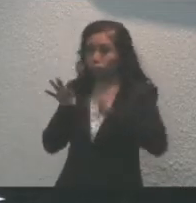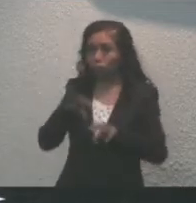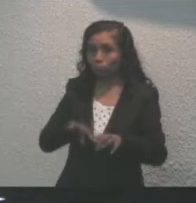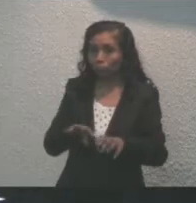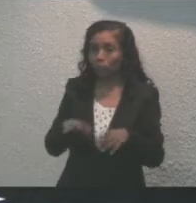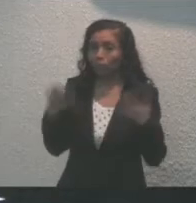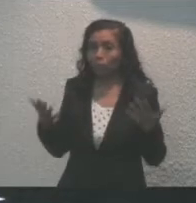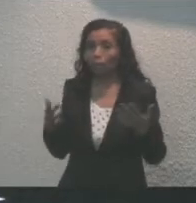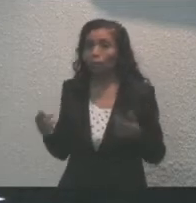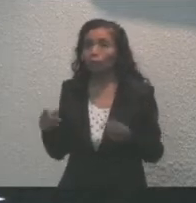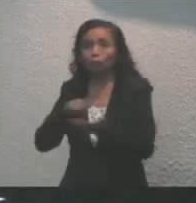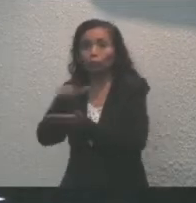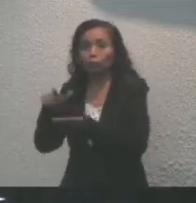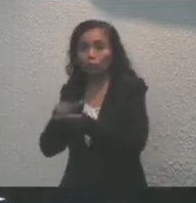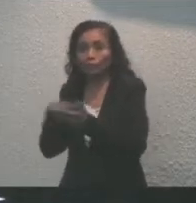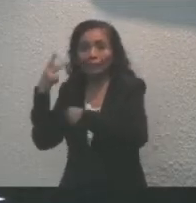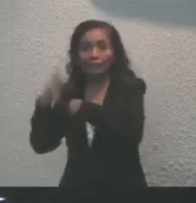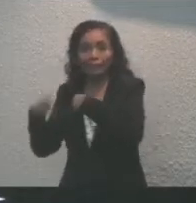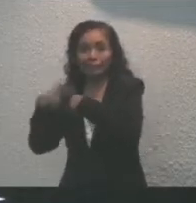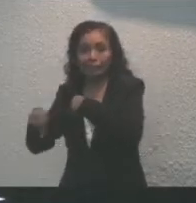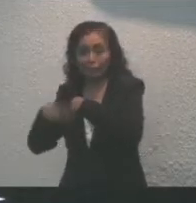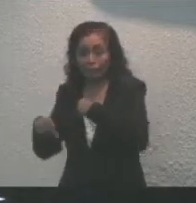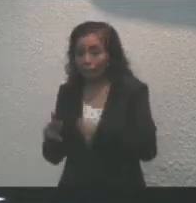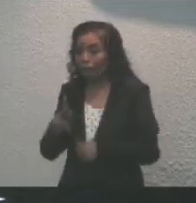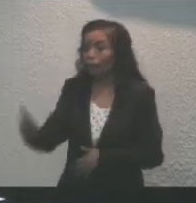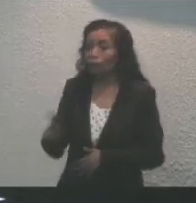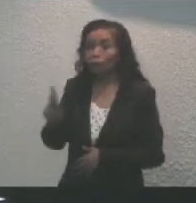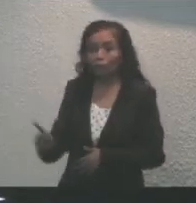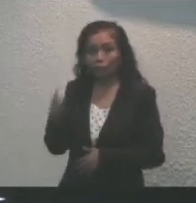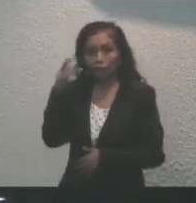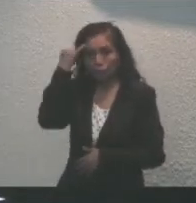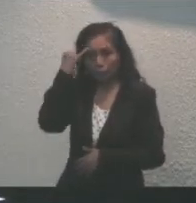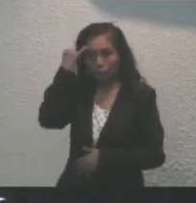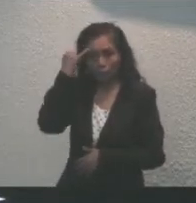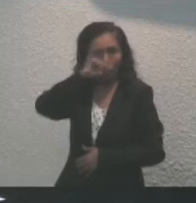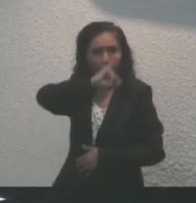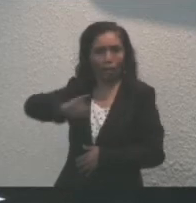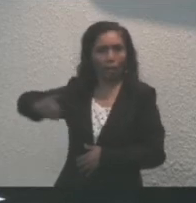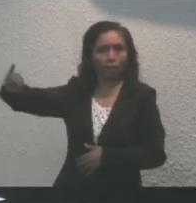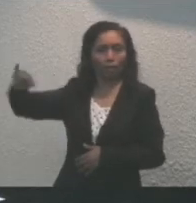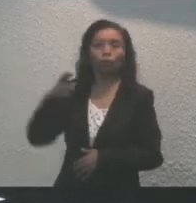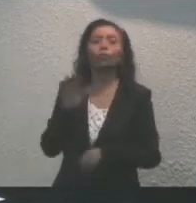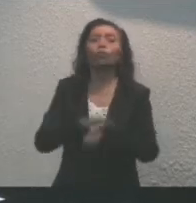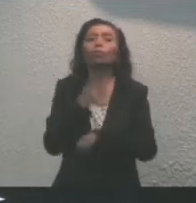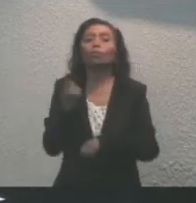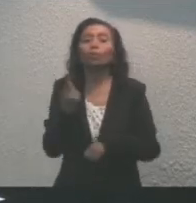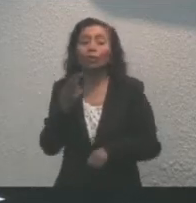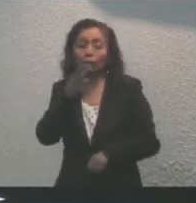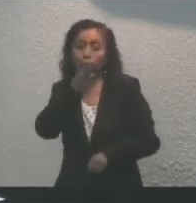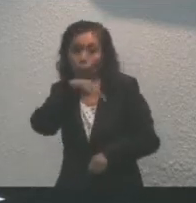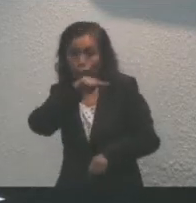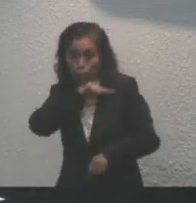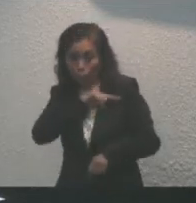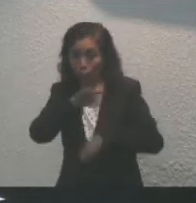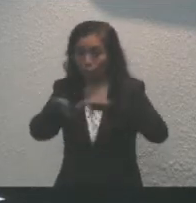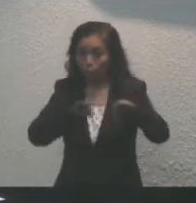índices de inseguridad y a las comunidades rurales más lejanas, porque nuestra obligación sigue siendo garantizar la